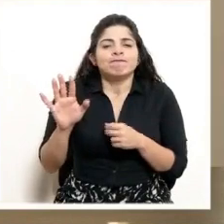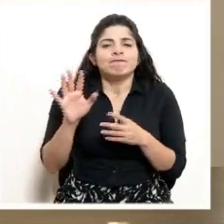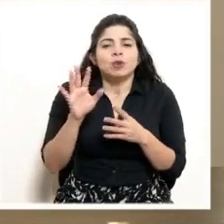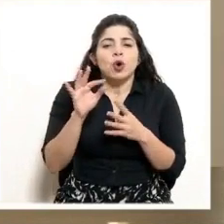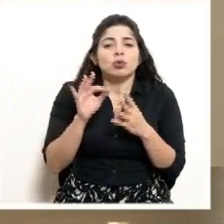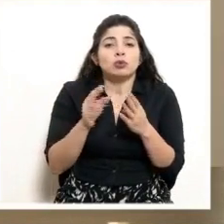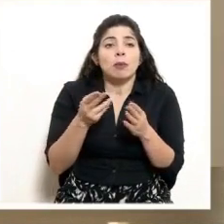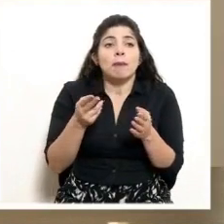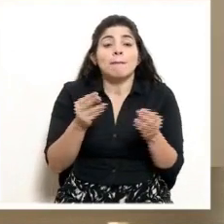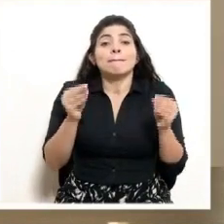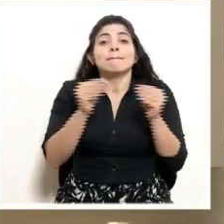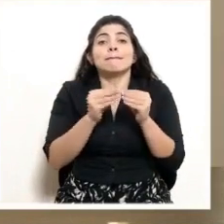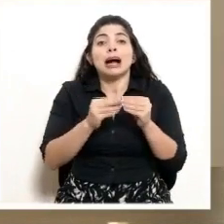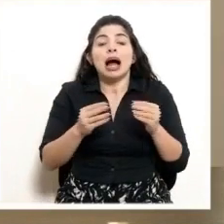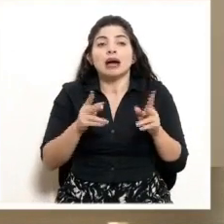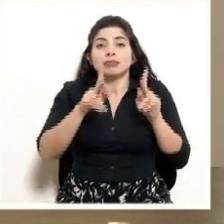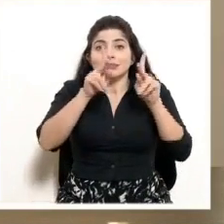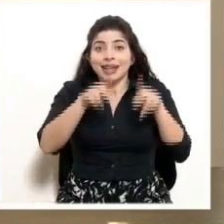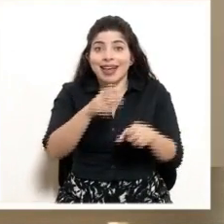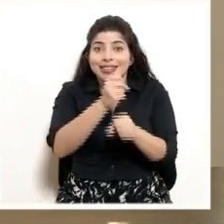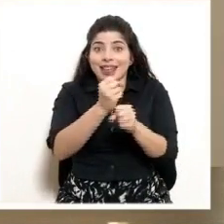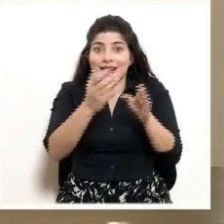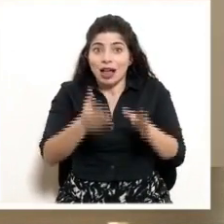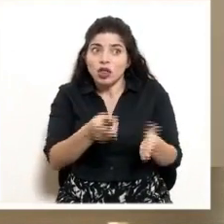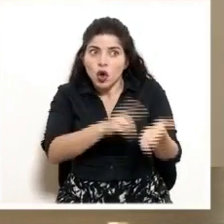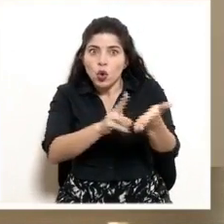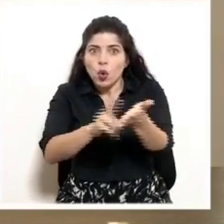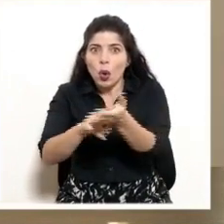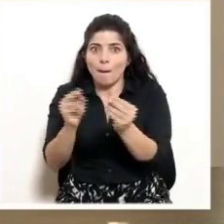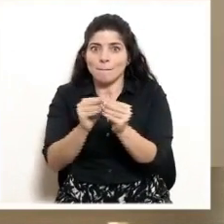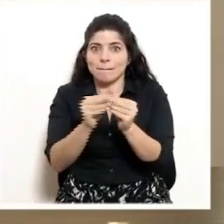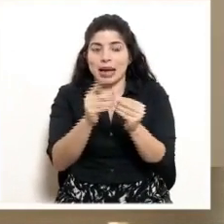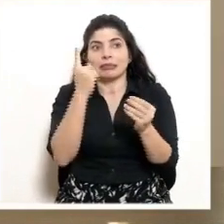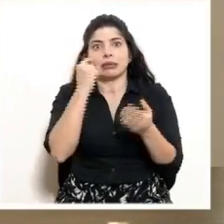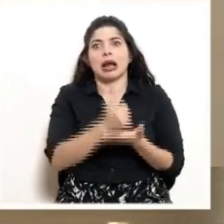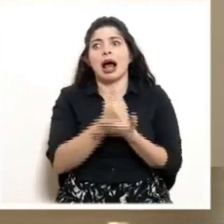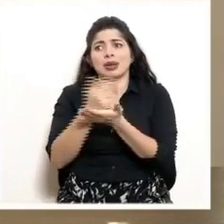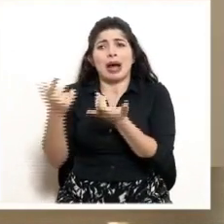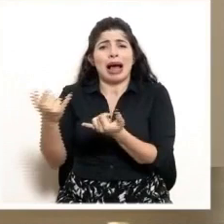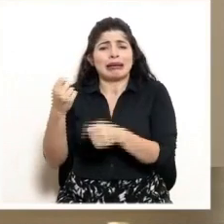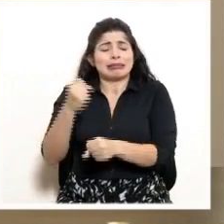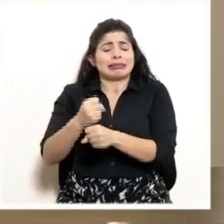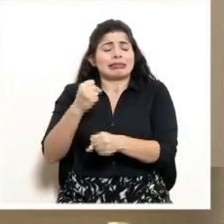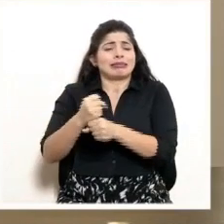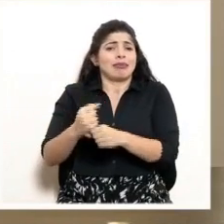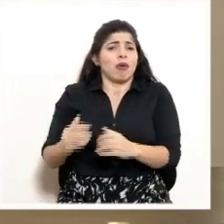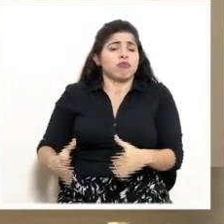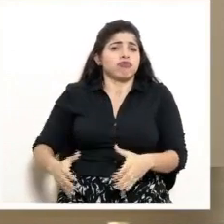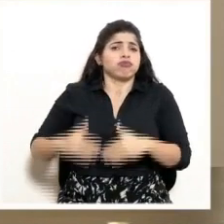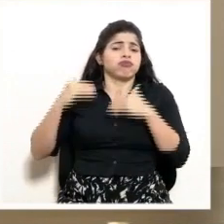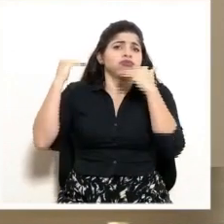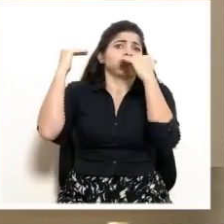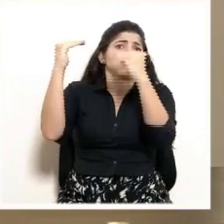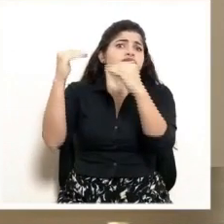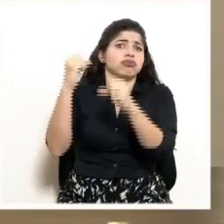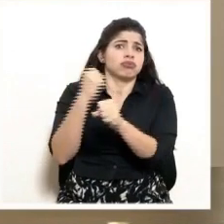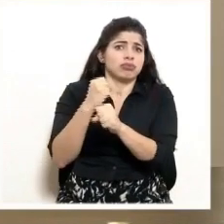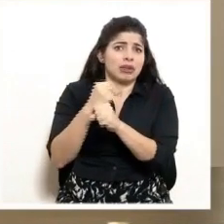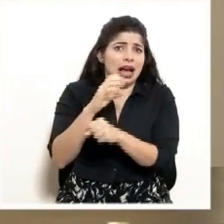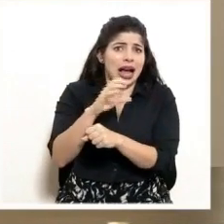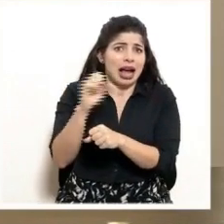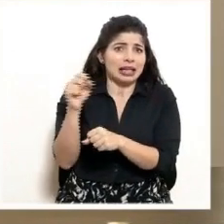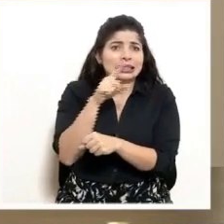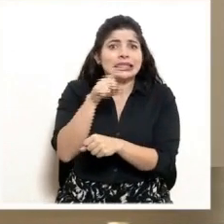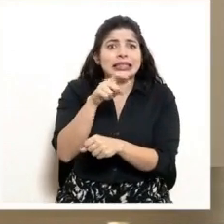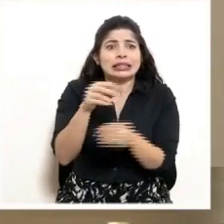contratar más personal que permita reforzar el enorme trabajo que ya de por sí realiza la Caja Costaricense del Seguro